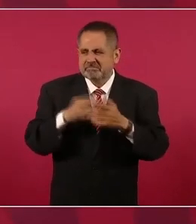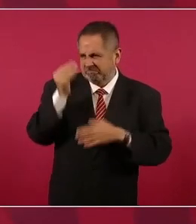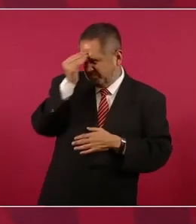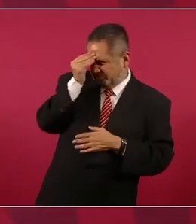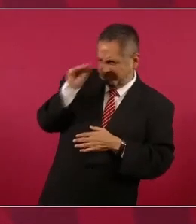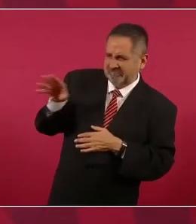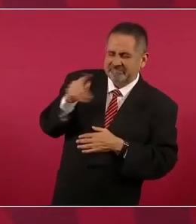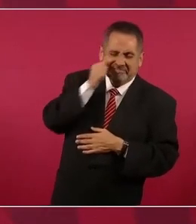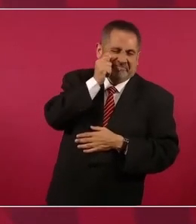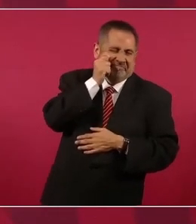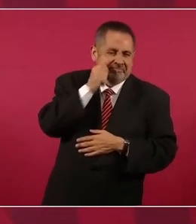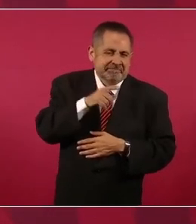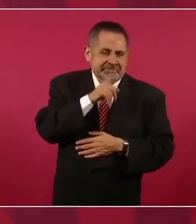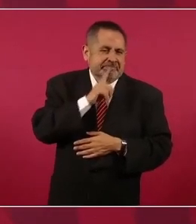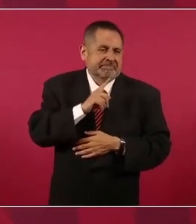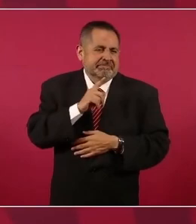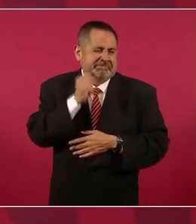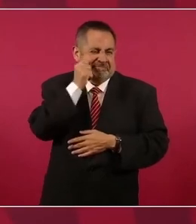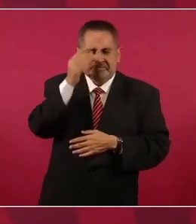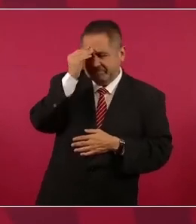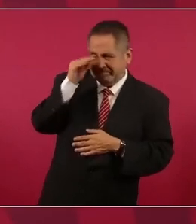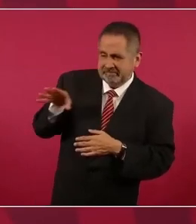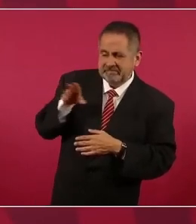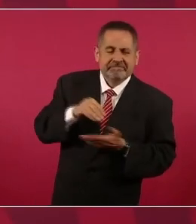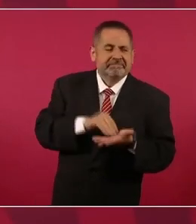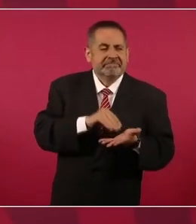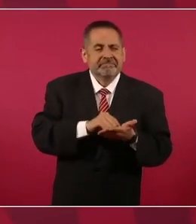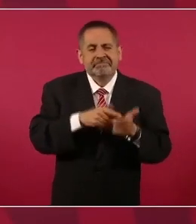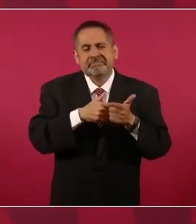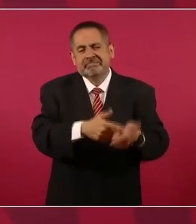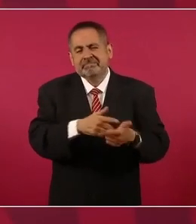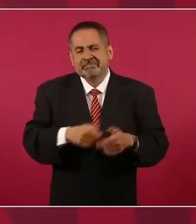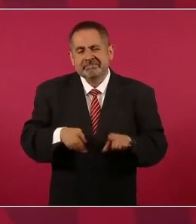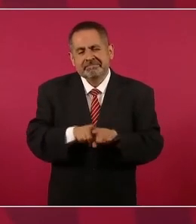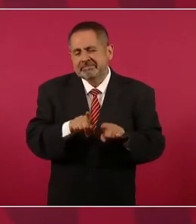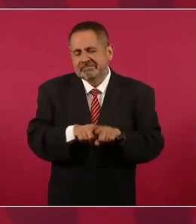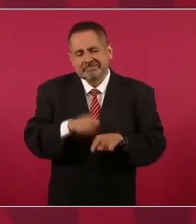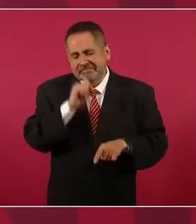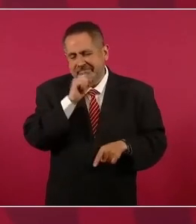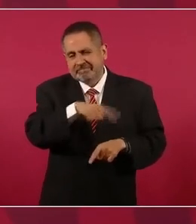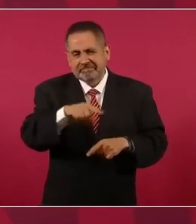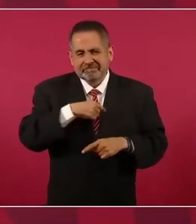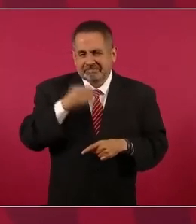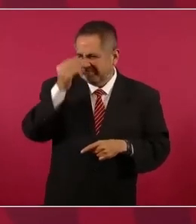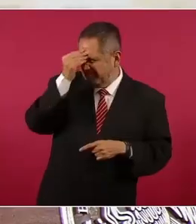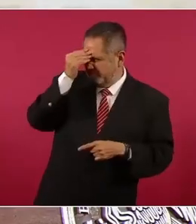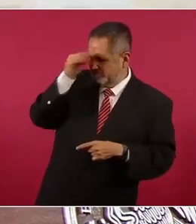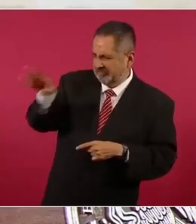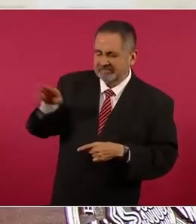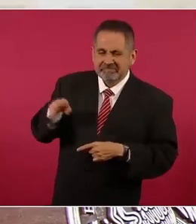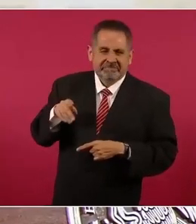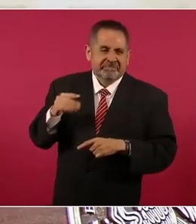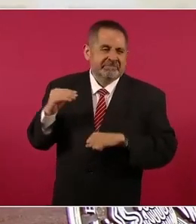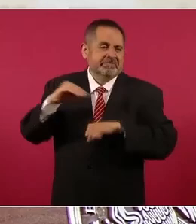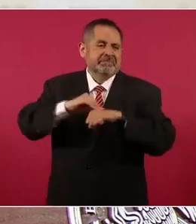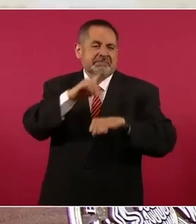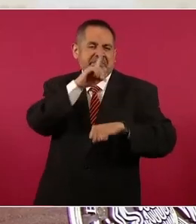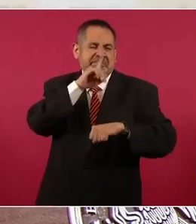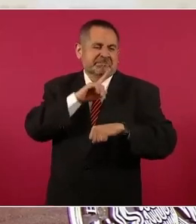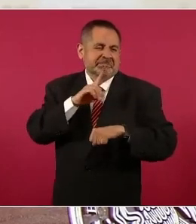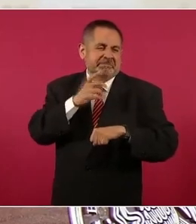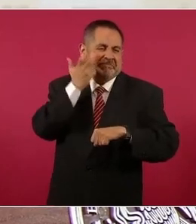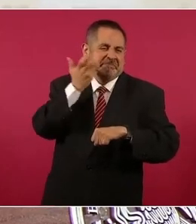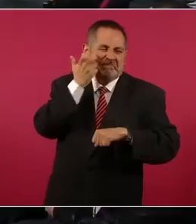y sigue vigente la máxima de que la calumnia cuando no mancha